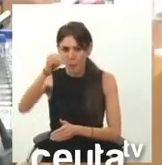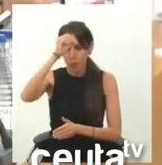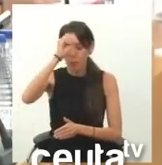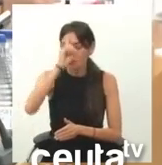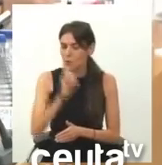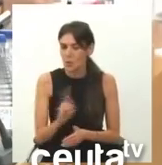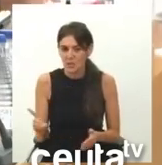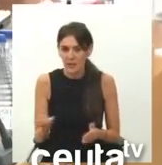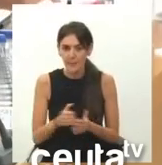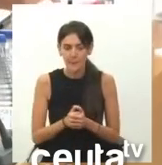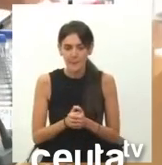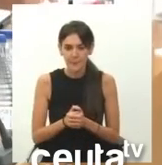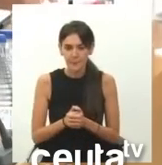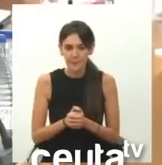pasado.